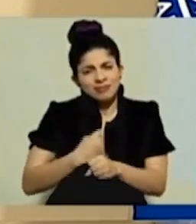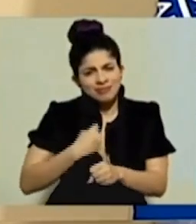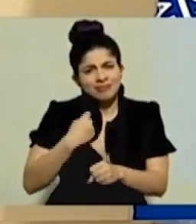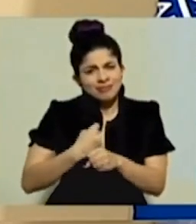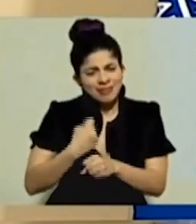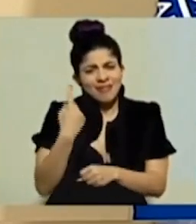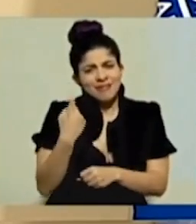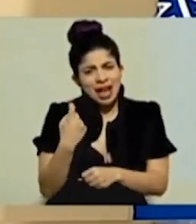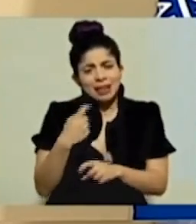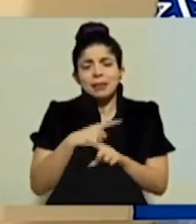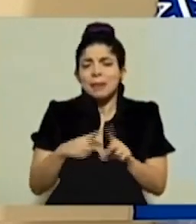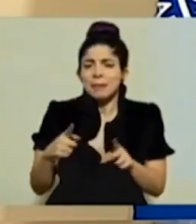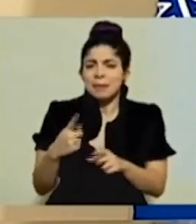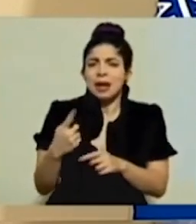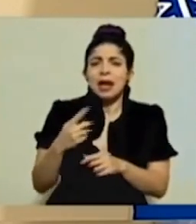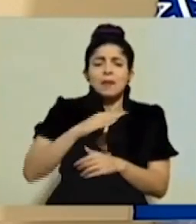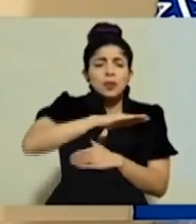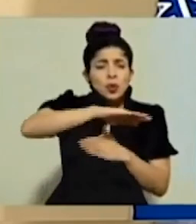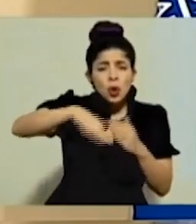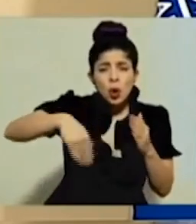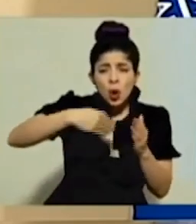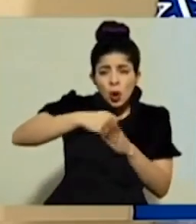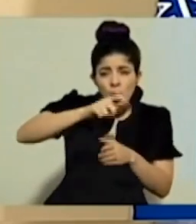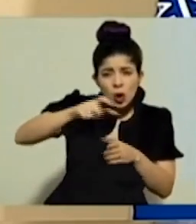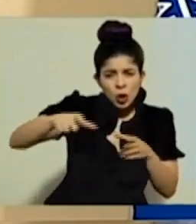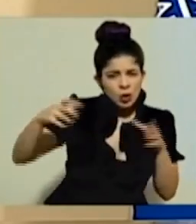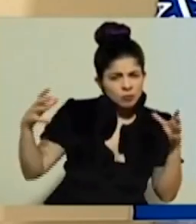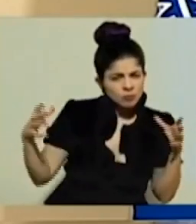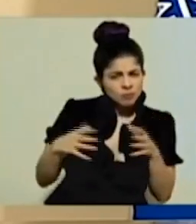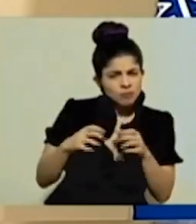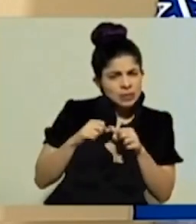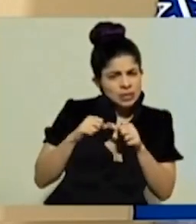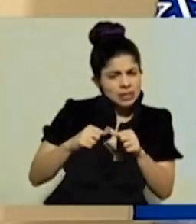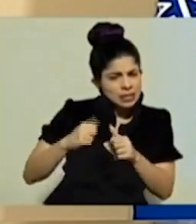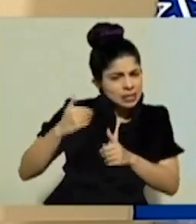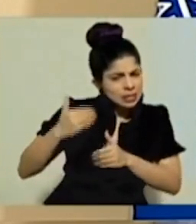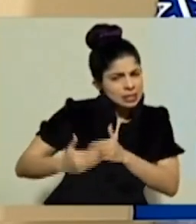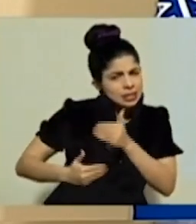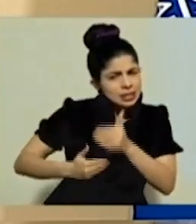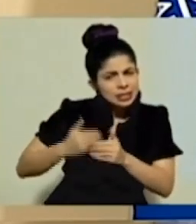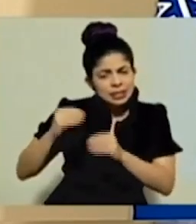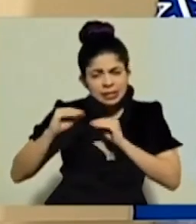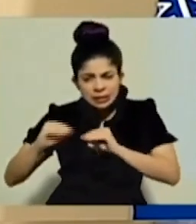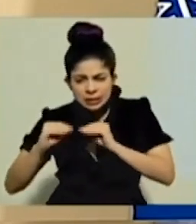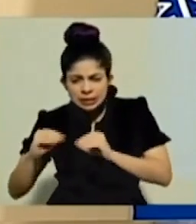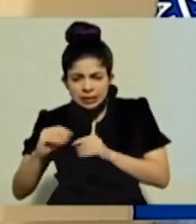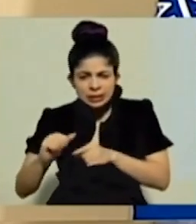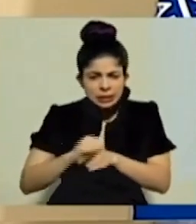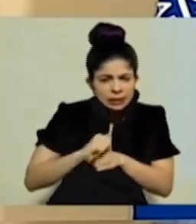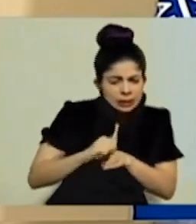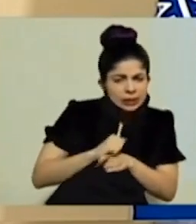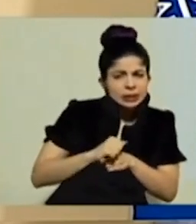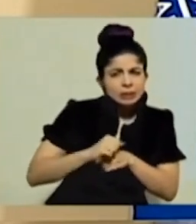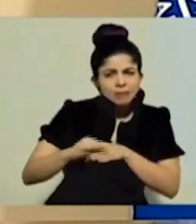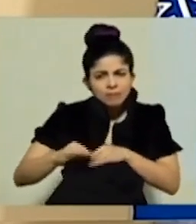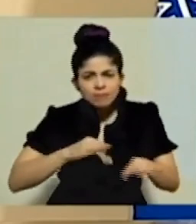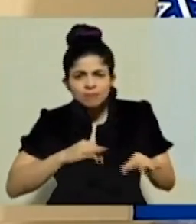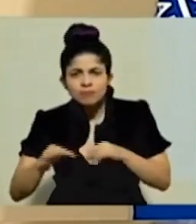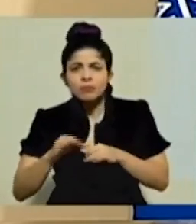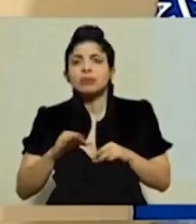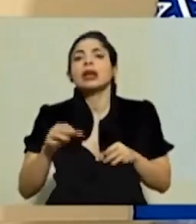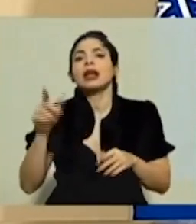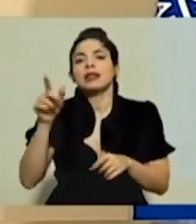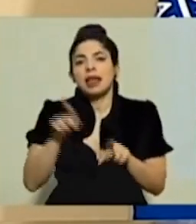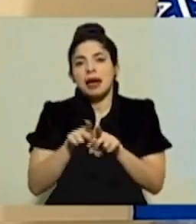continuaremos ambos, todos los actores continuaremos en este proceso de inducción, de capacitación y por supuesto